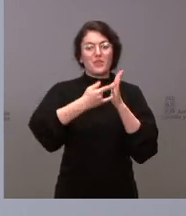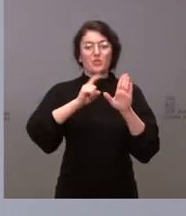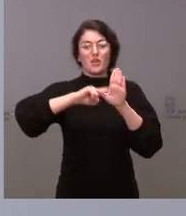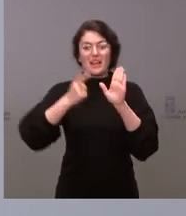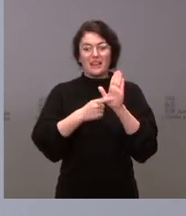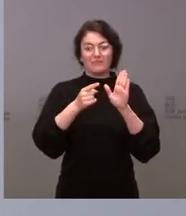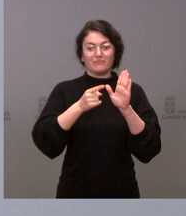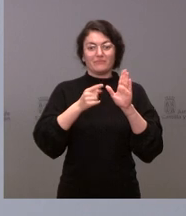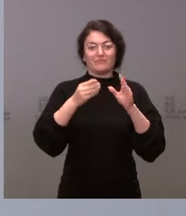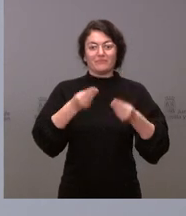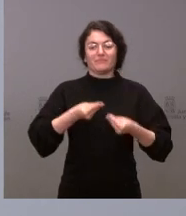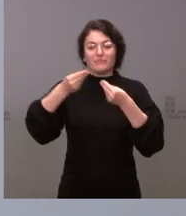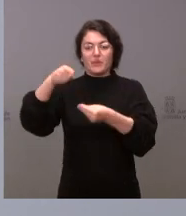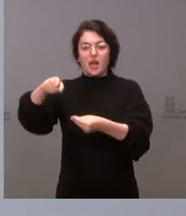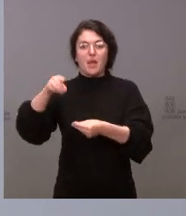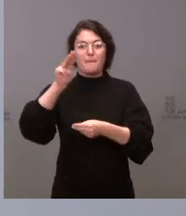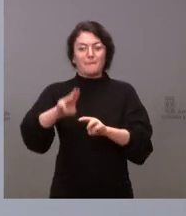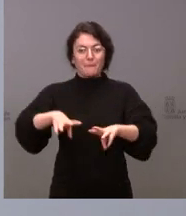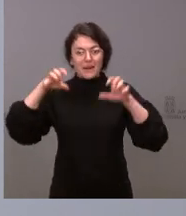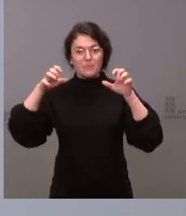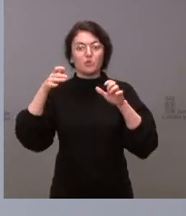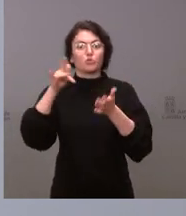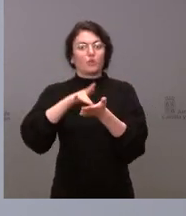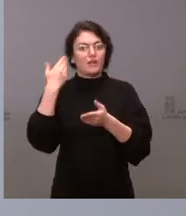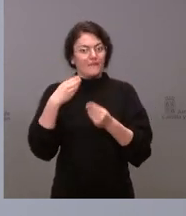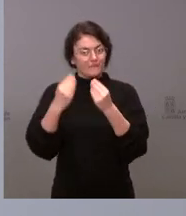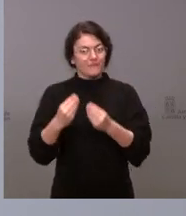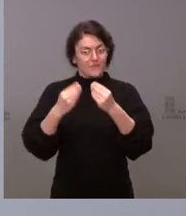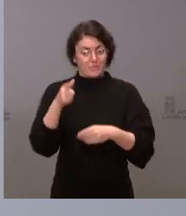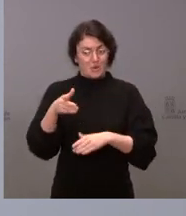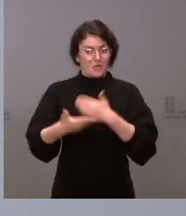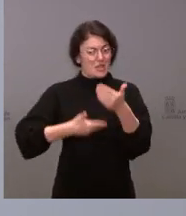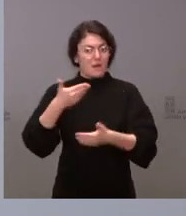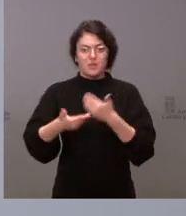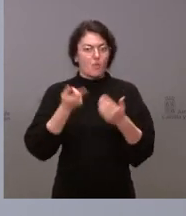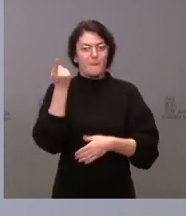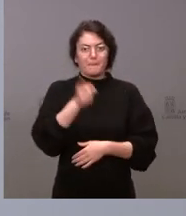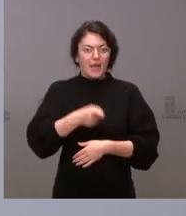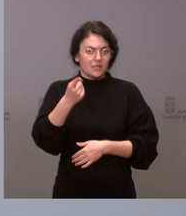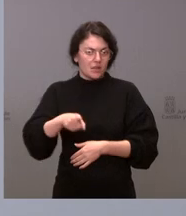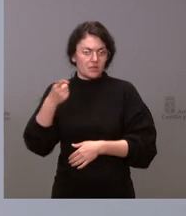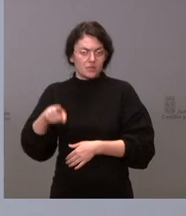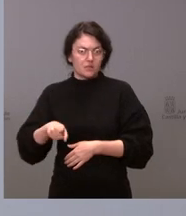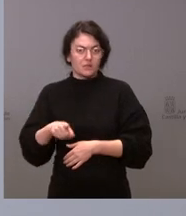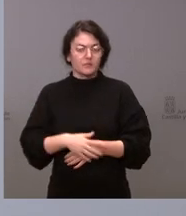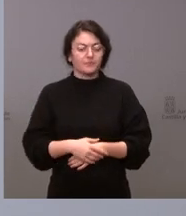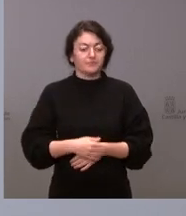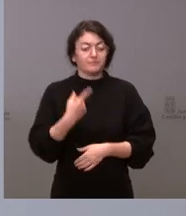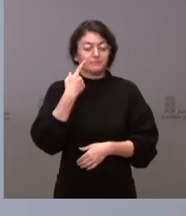cuanto esté concluido. Lógicamente, el trámite parlamentario también lleva algunos meses. Lo previsible es que el proyecto